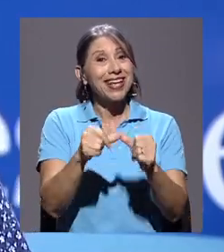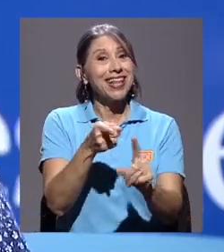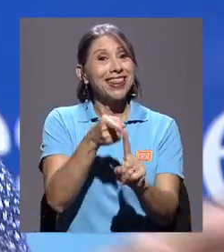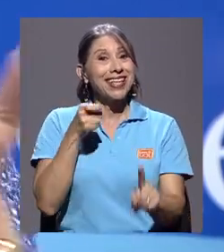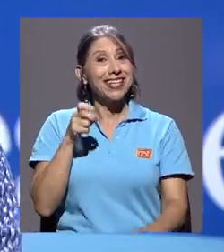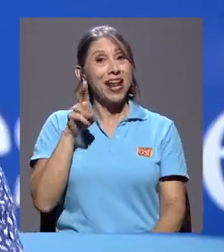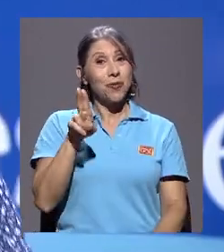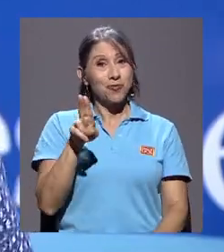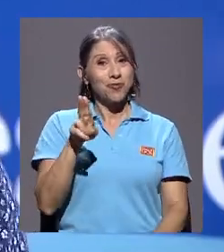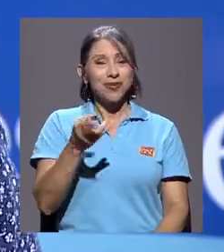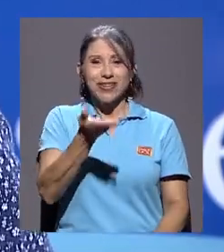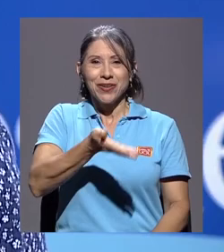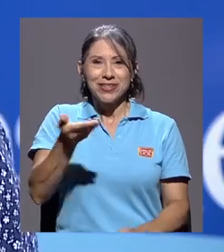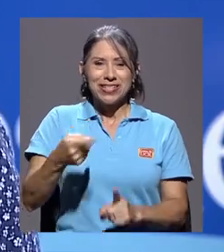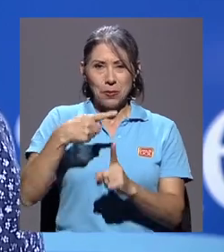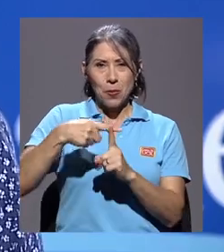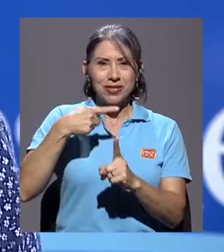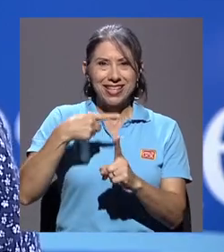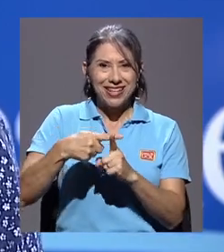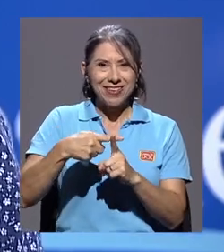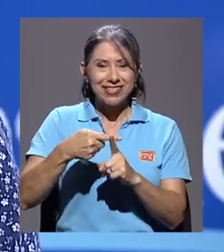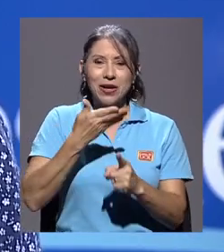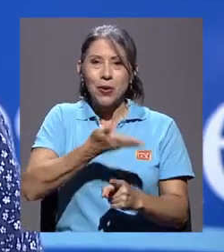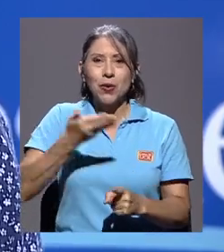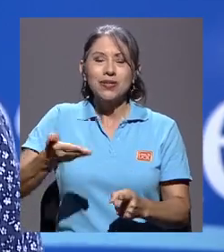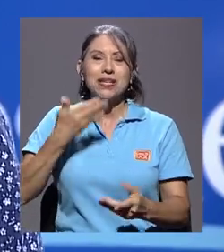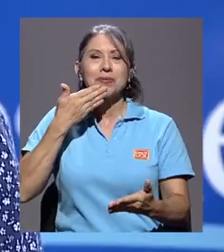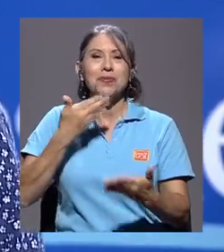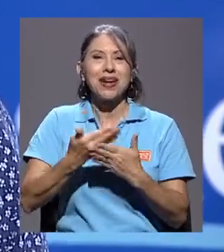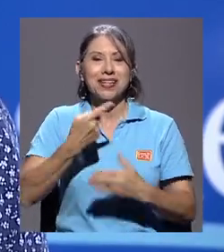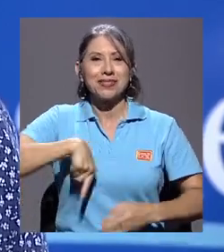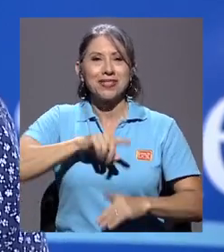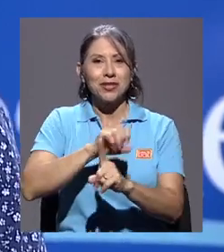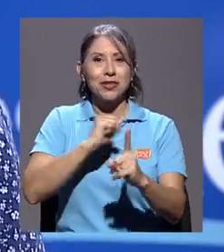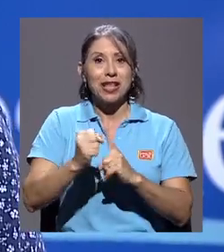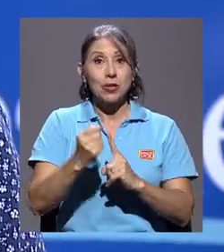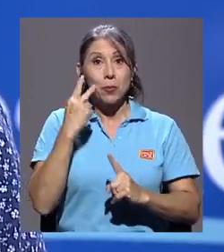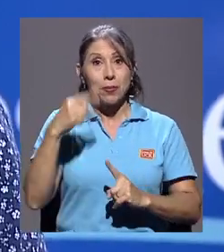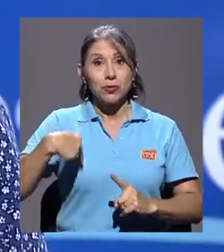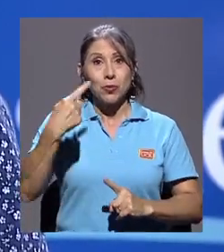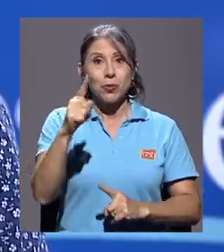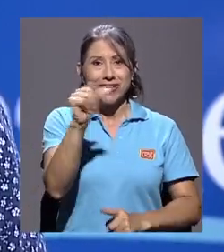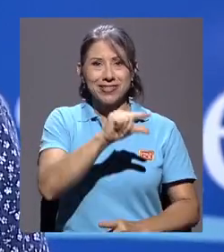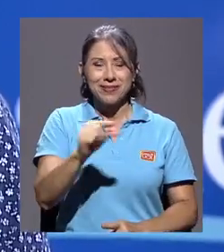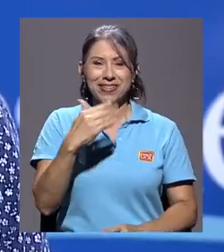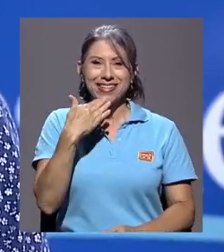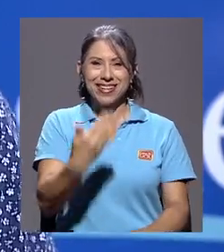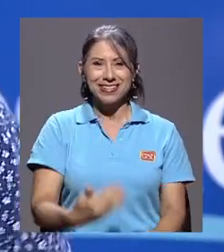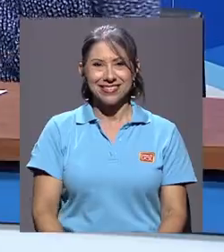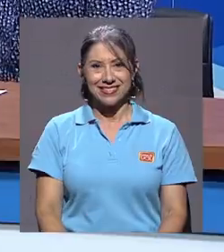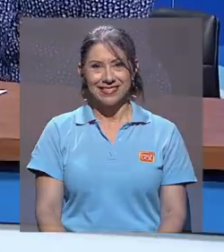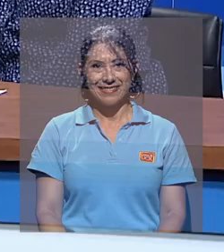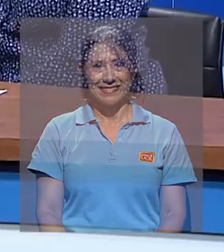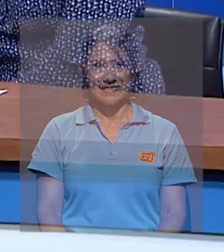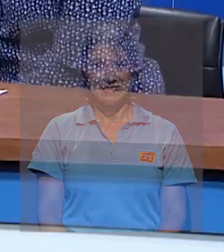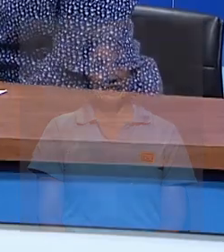la U cosas positivas, cosas buenas para nuestra sociedad. Nos vemos a la vuelta de una semana. Muchísimas gracias.